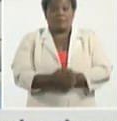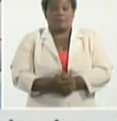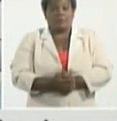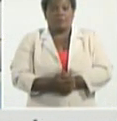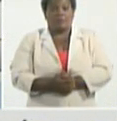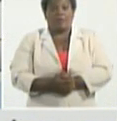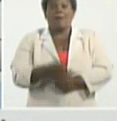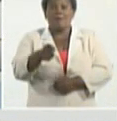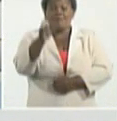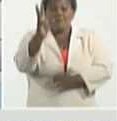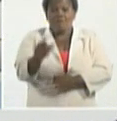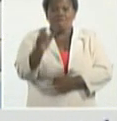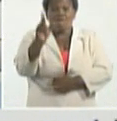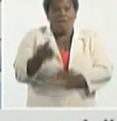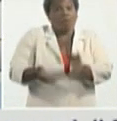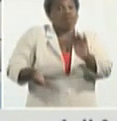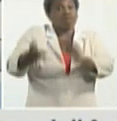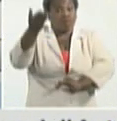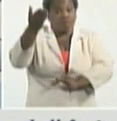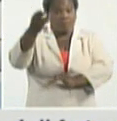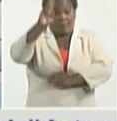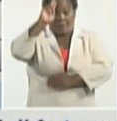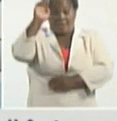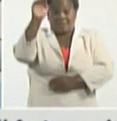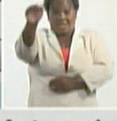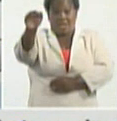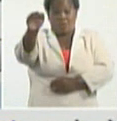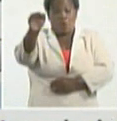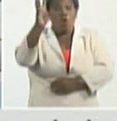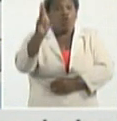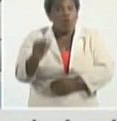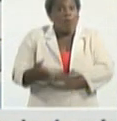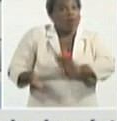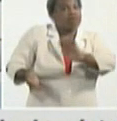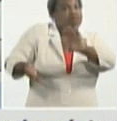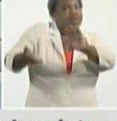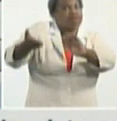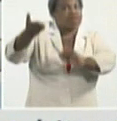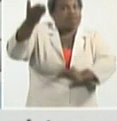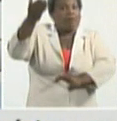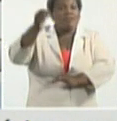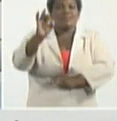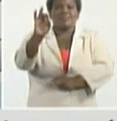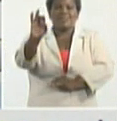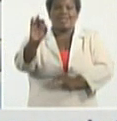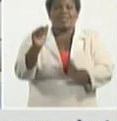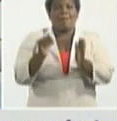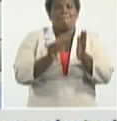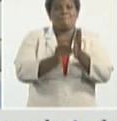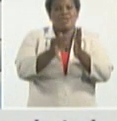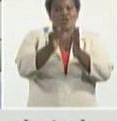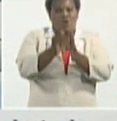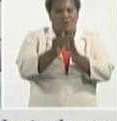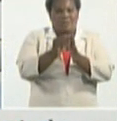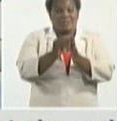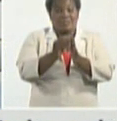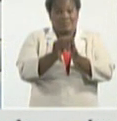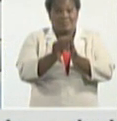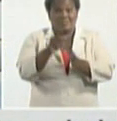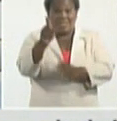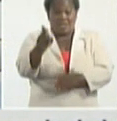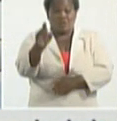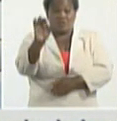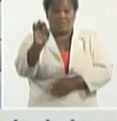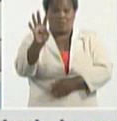alarmante cifra activos un número elevado 7.184.035